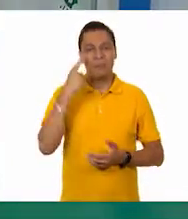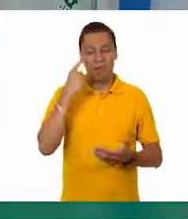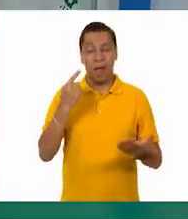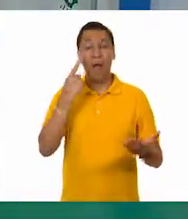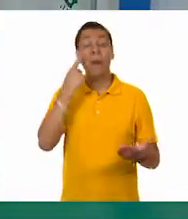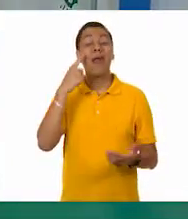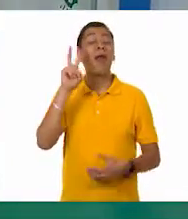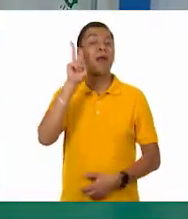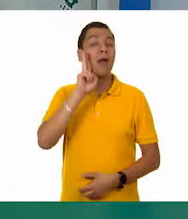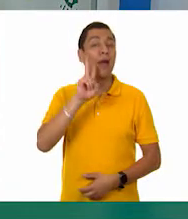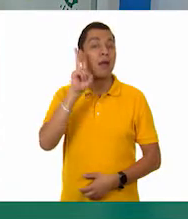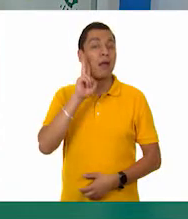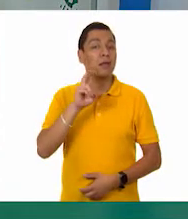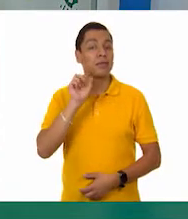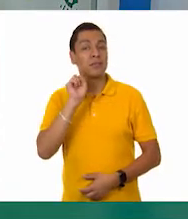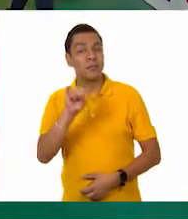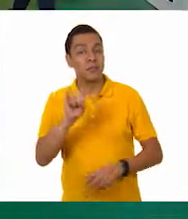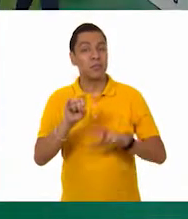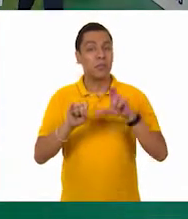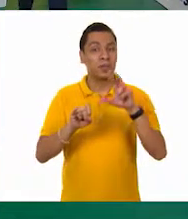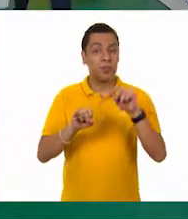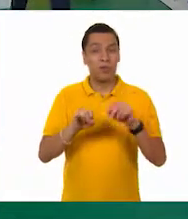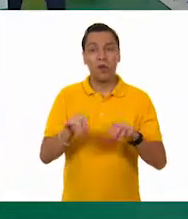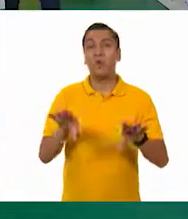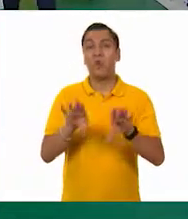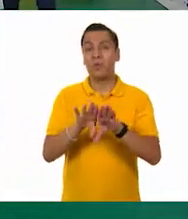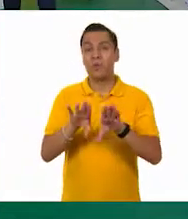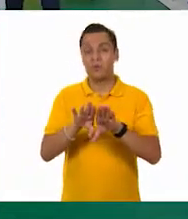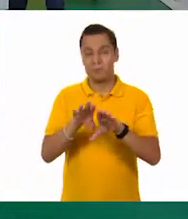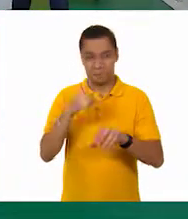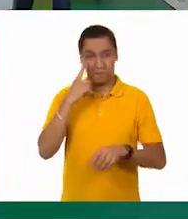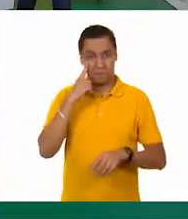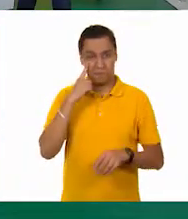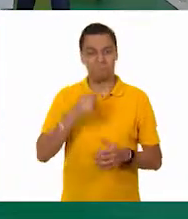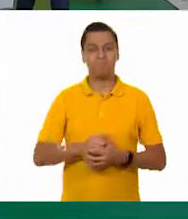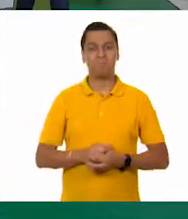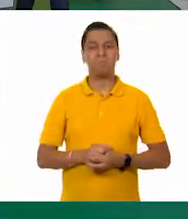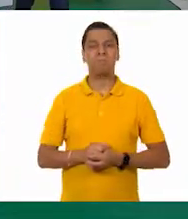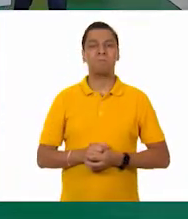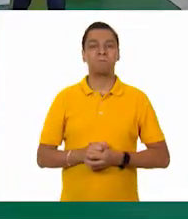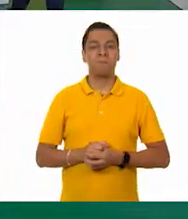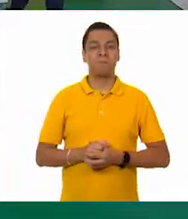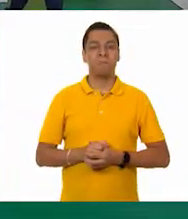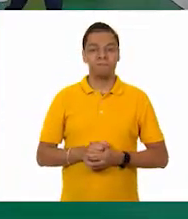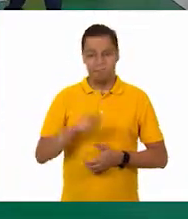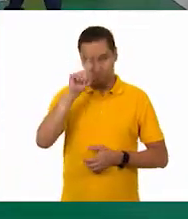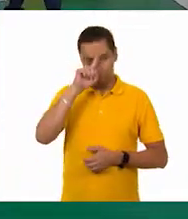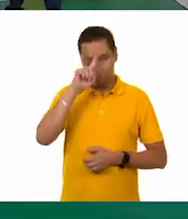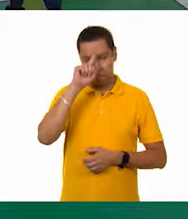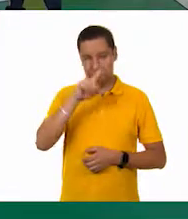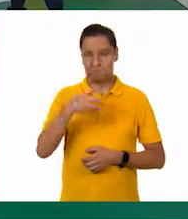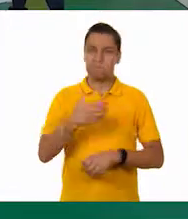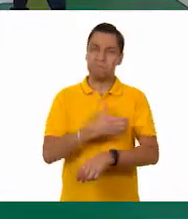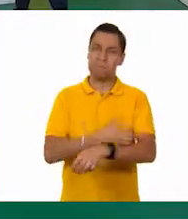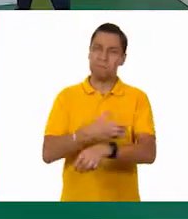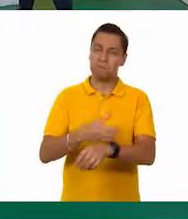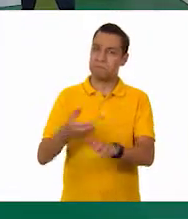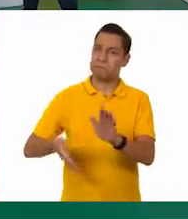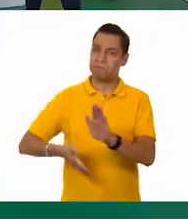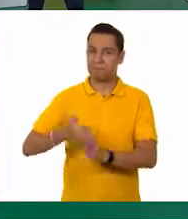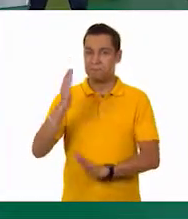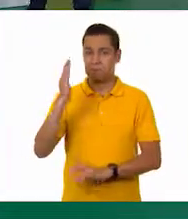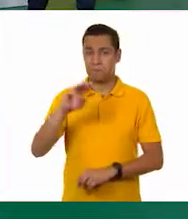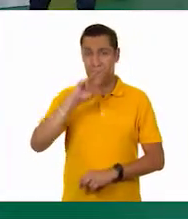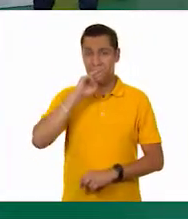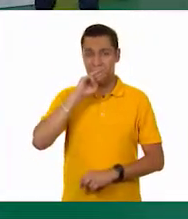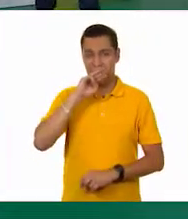comprobar un poco? ¿Y cómo lo comprobamos? Mira, siempre hemos ido, de cierta forma, a acompañar al mandado. Sí,